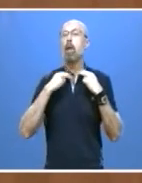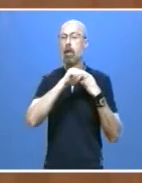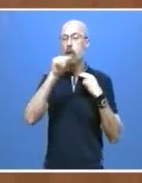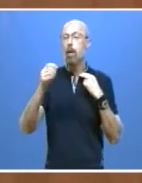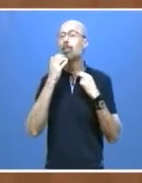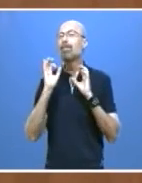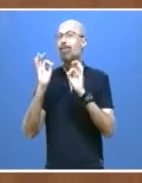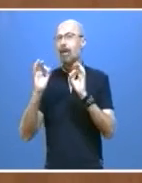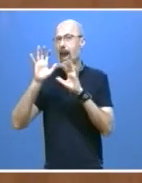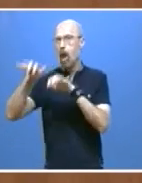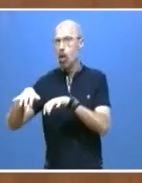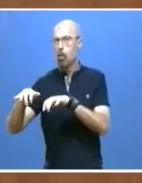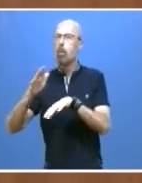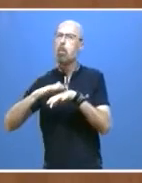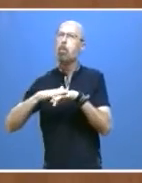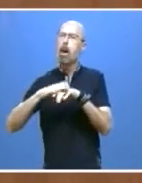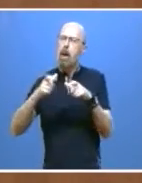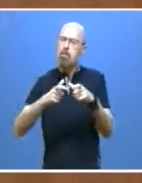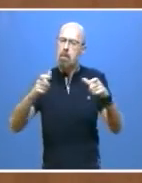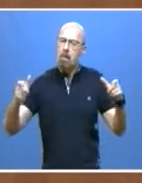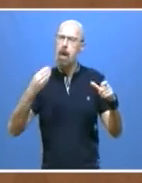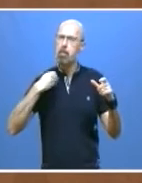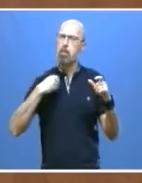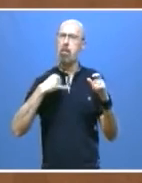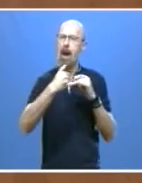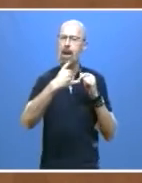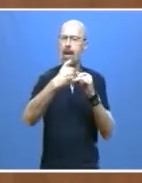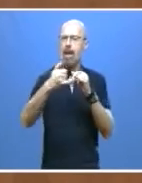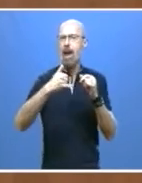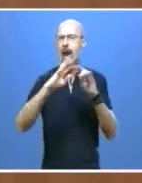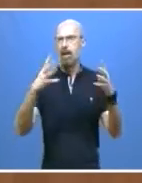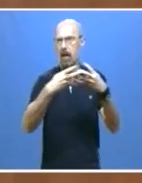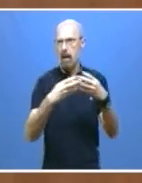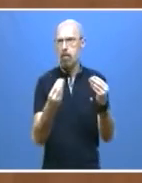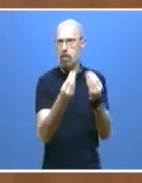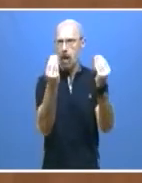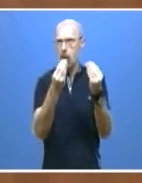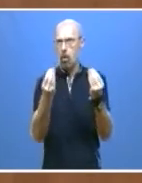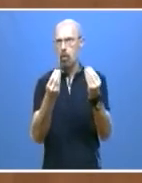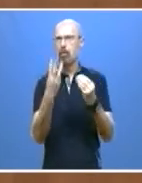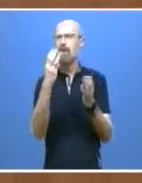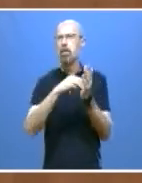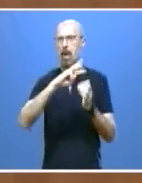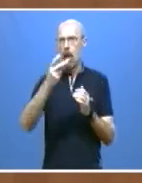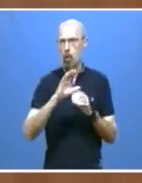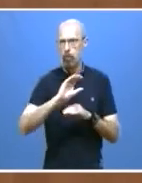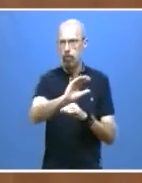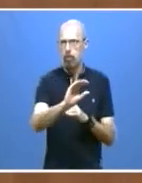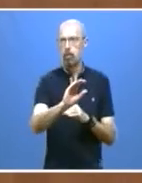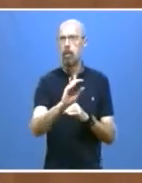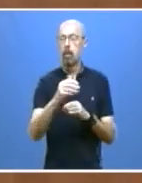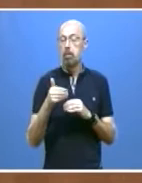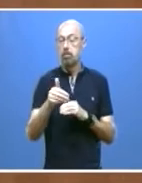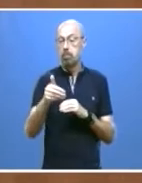con más de 5.300.000 euros. En el mes de julio se firmarán el resto de protocolos con el resto de diputaciones